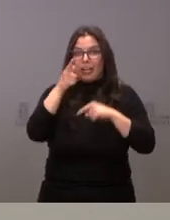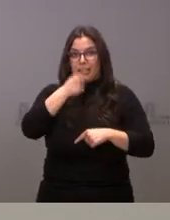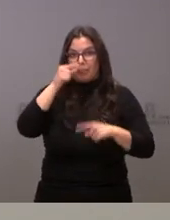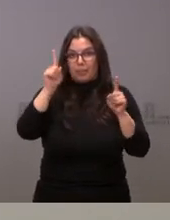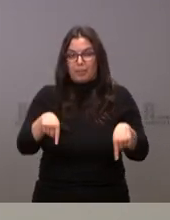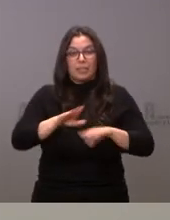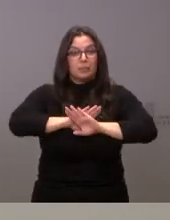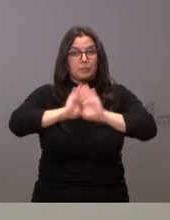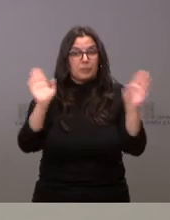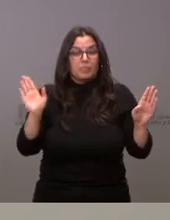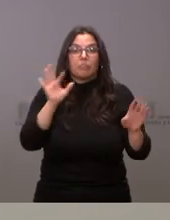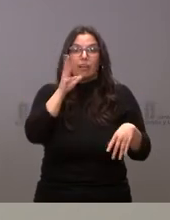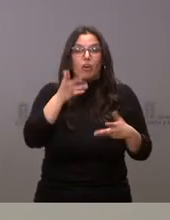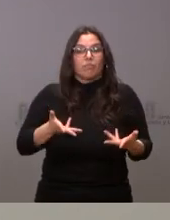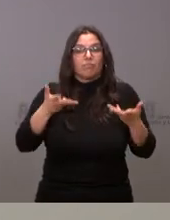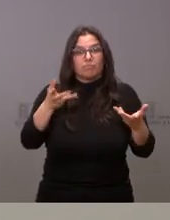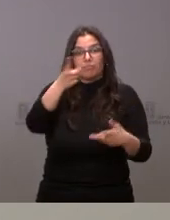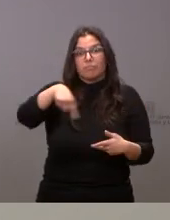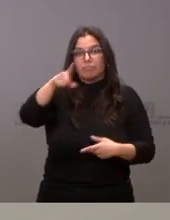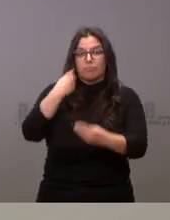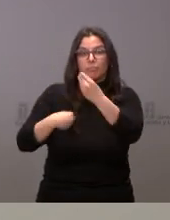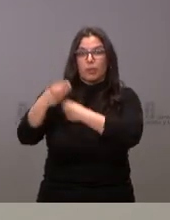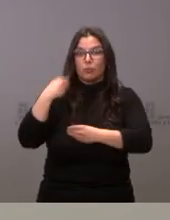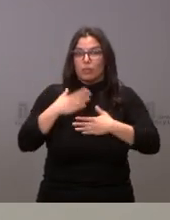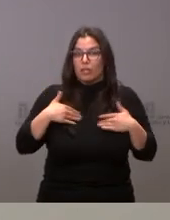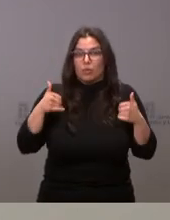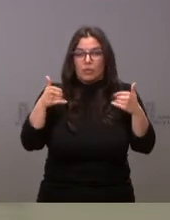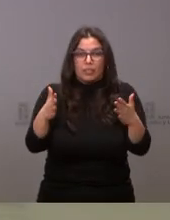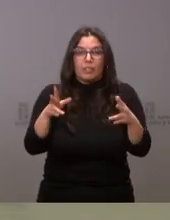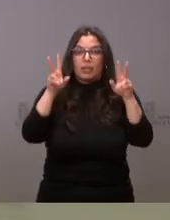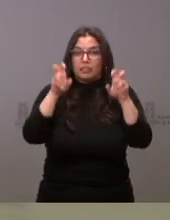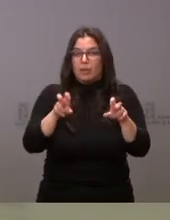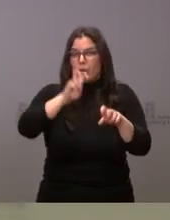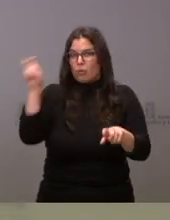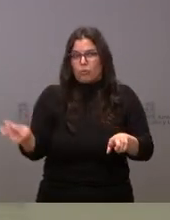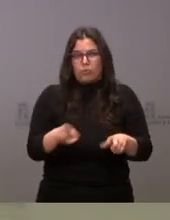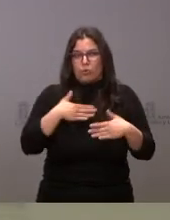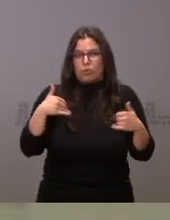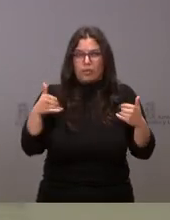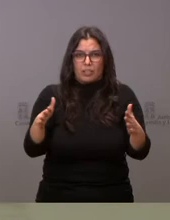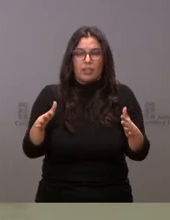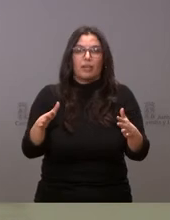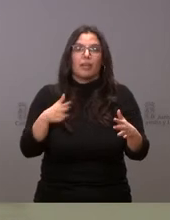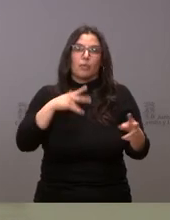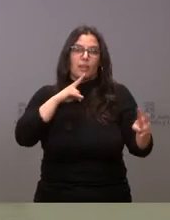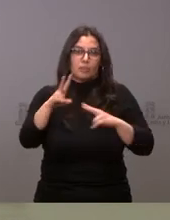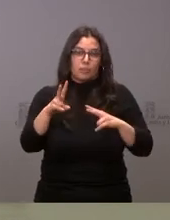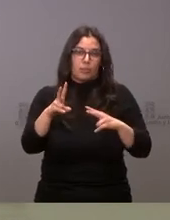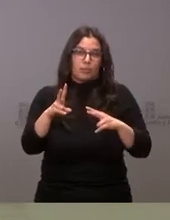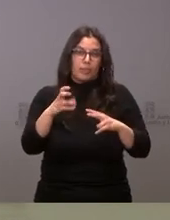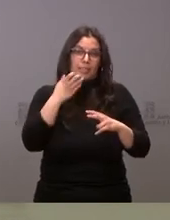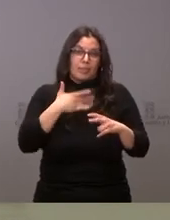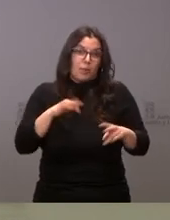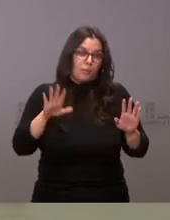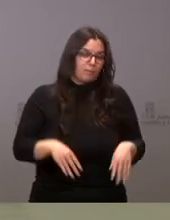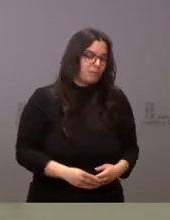y sin más pues quedo a la espera de cualquier pregunta que deseen formular sobre esto o cualquier otro asunto y poder responder si esta me alcance